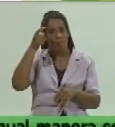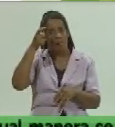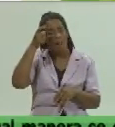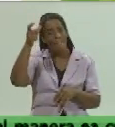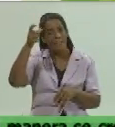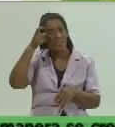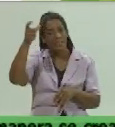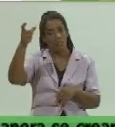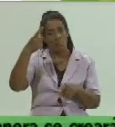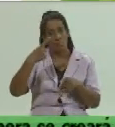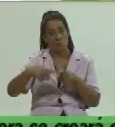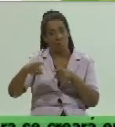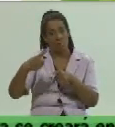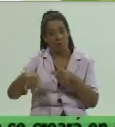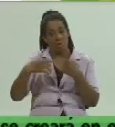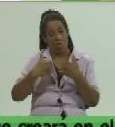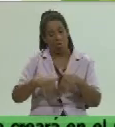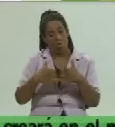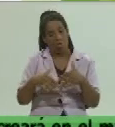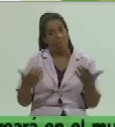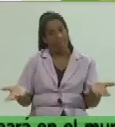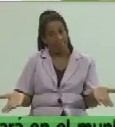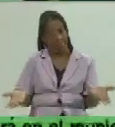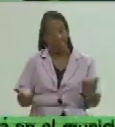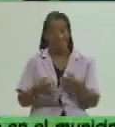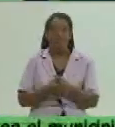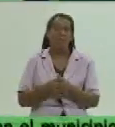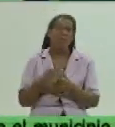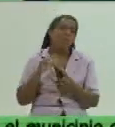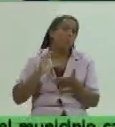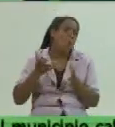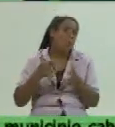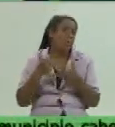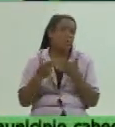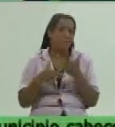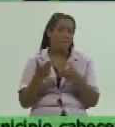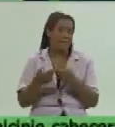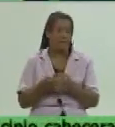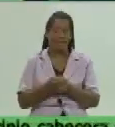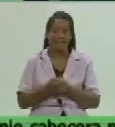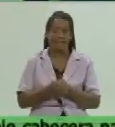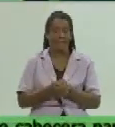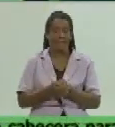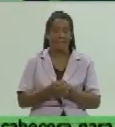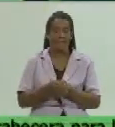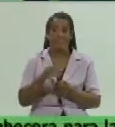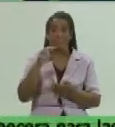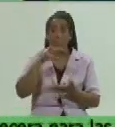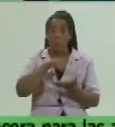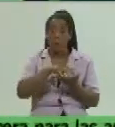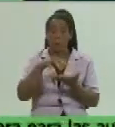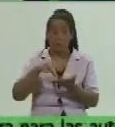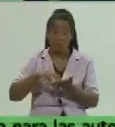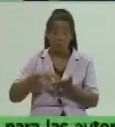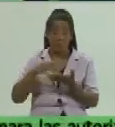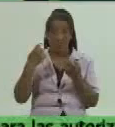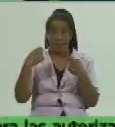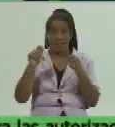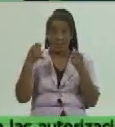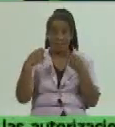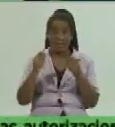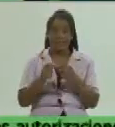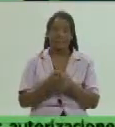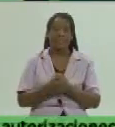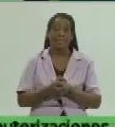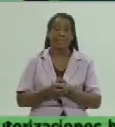productos exacto ahora como se va a hacer como se va a hacer estos puntos de venta van a ser